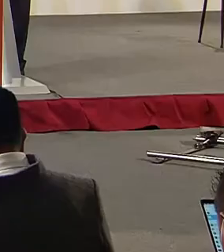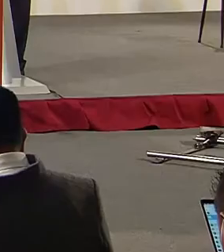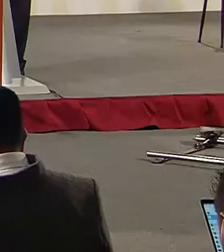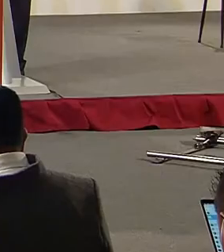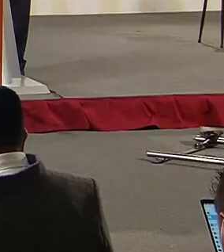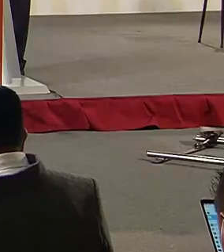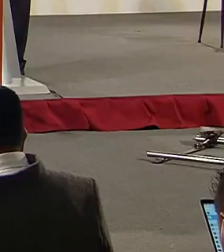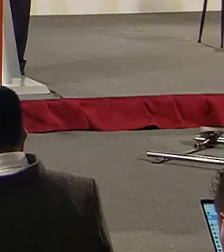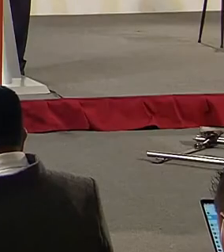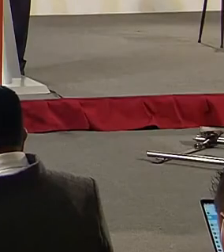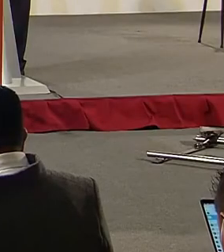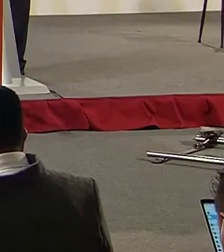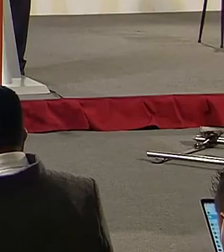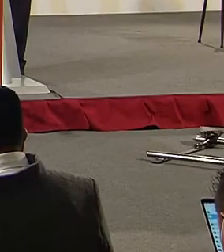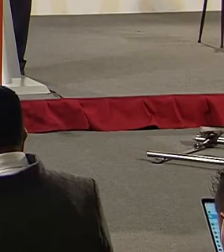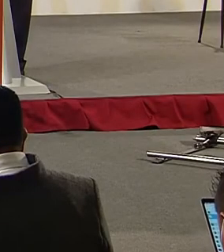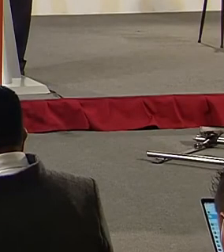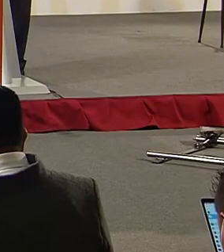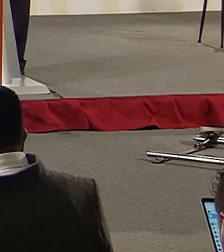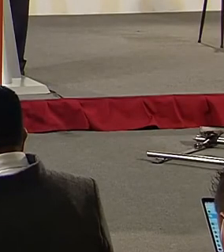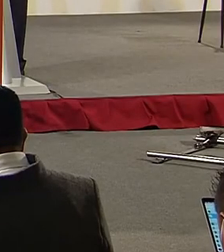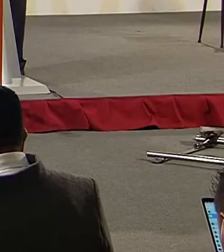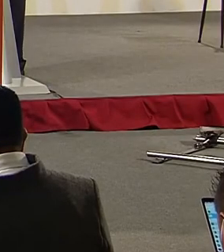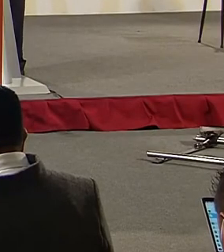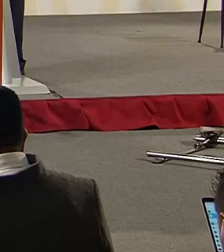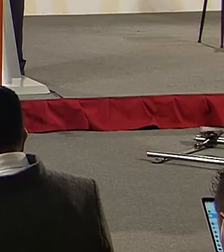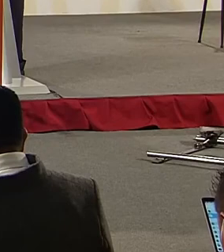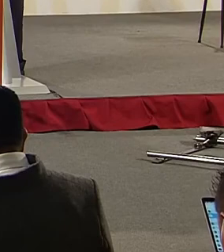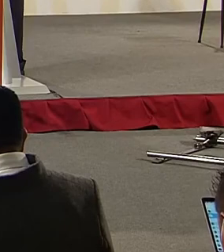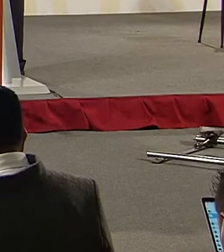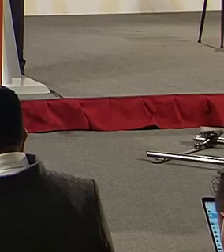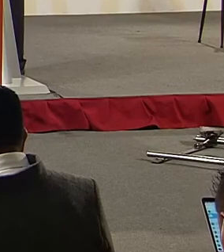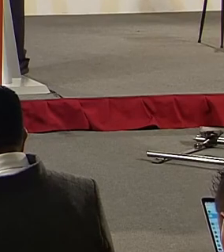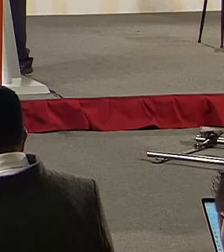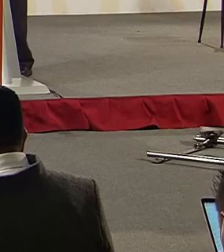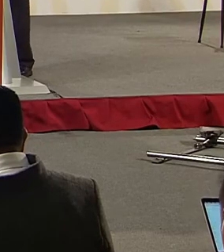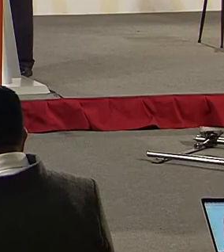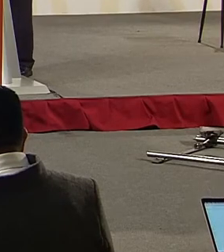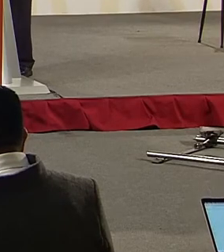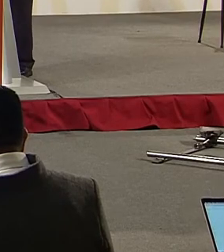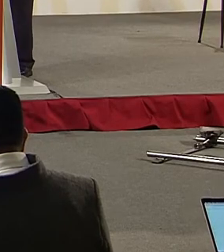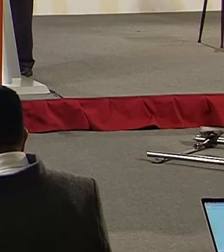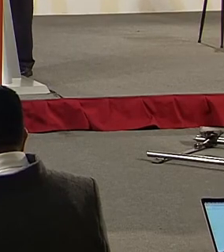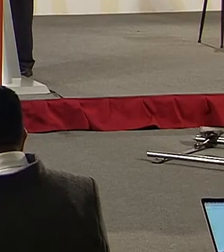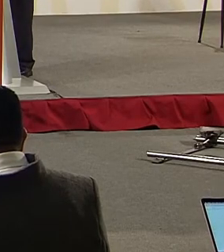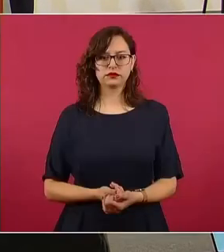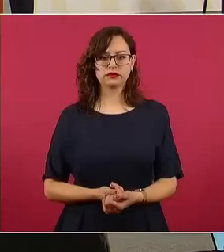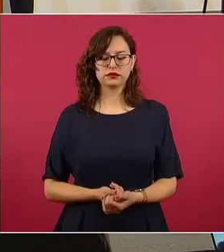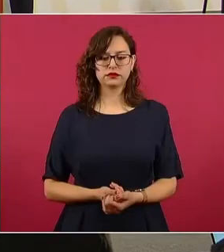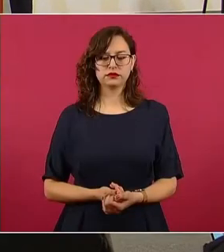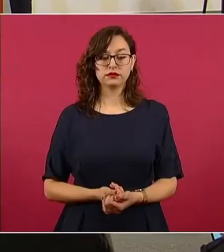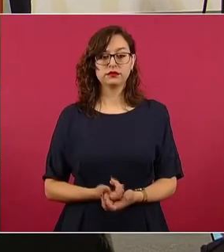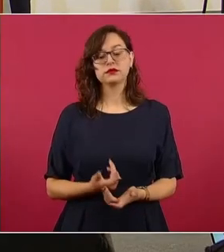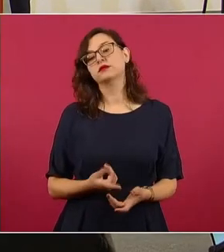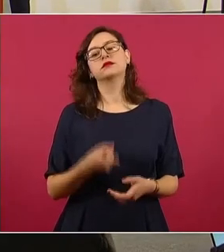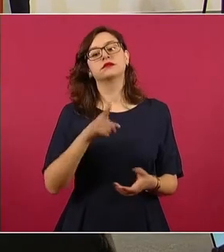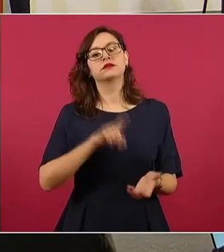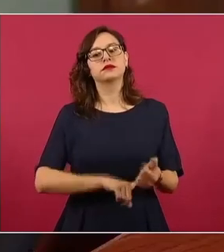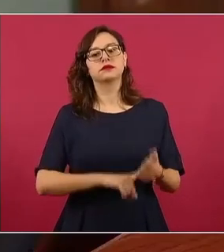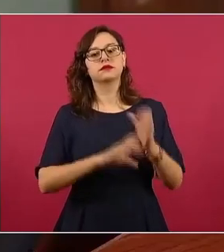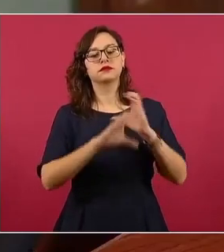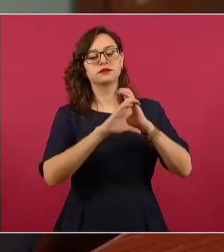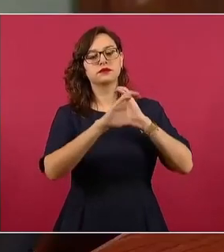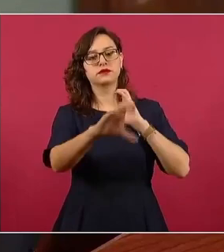Siguiente, de los migrantes, en el trailer viajaban 67 migrantes, se incrementó a